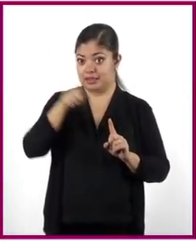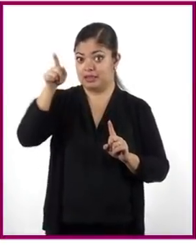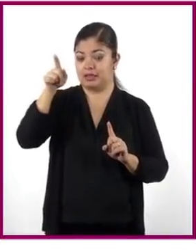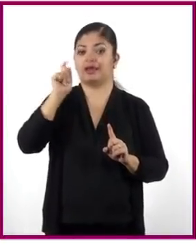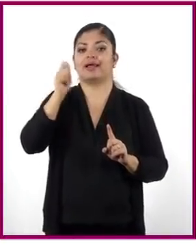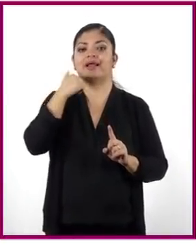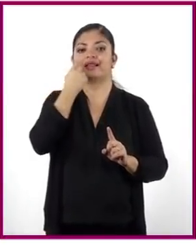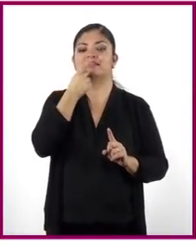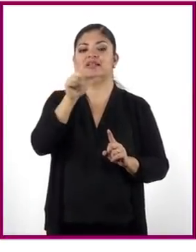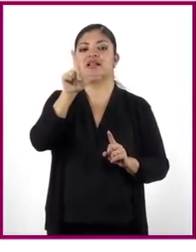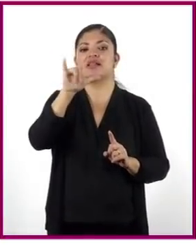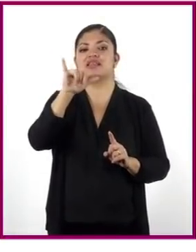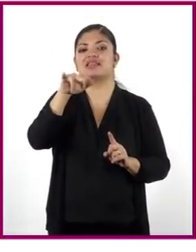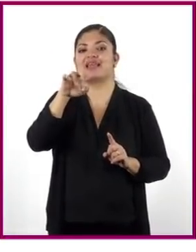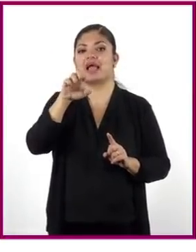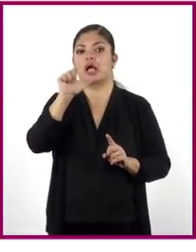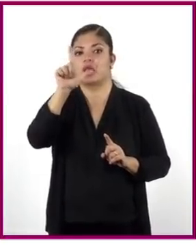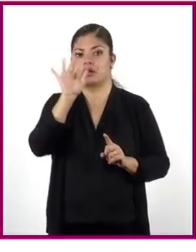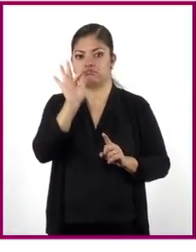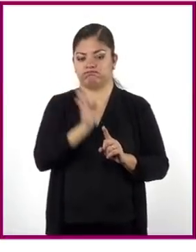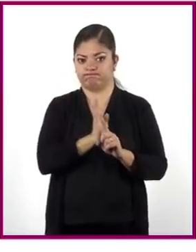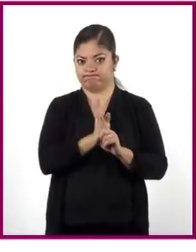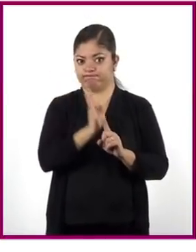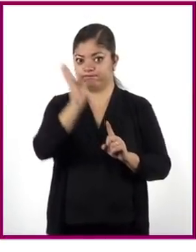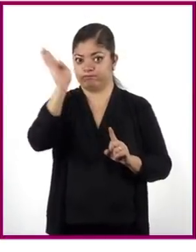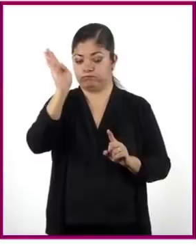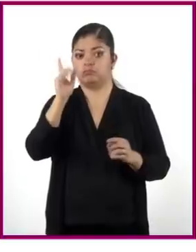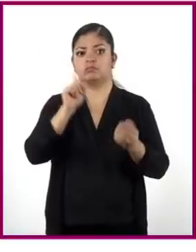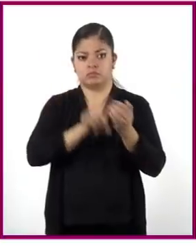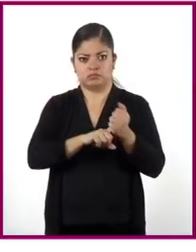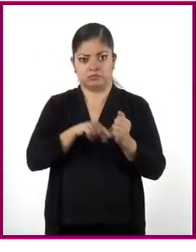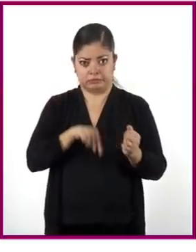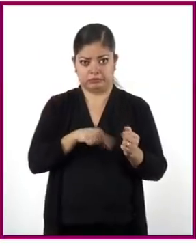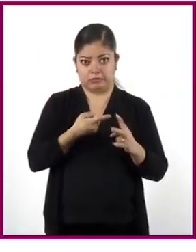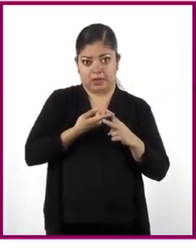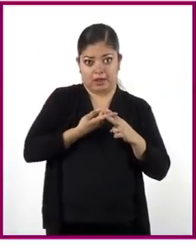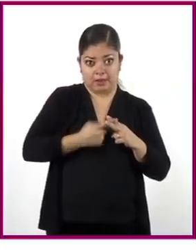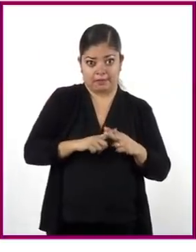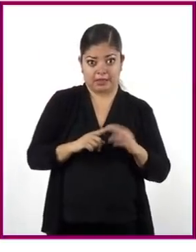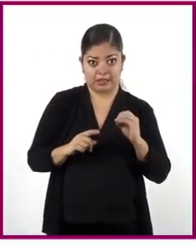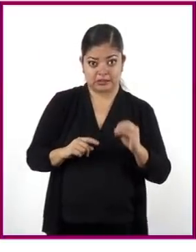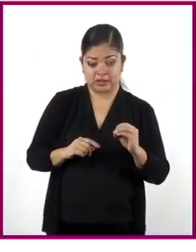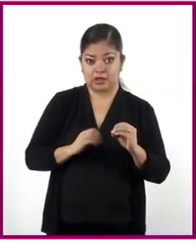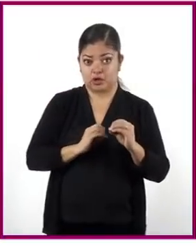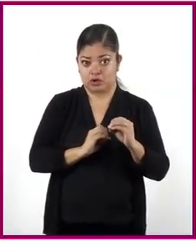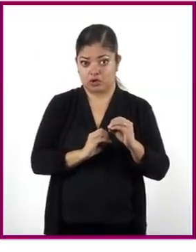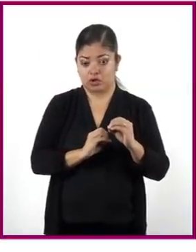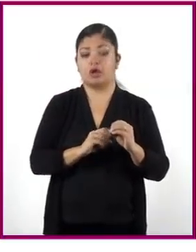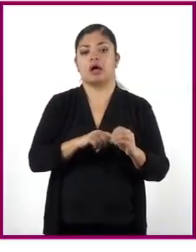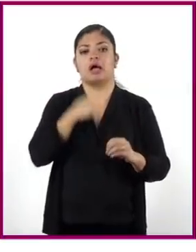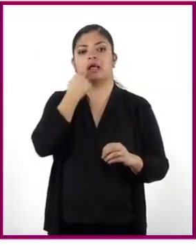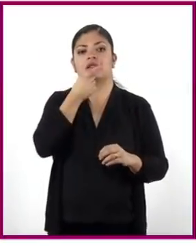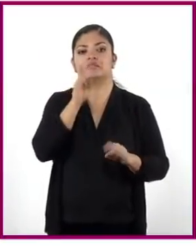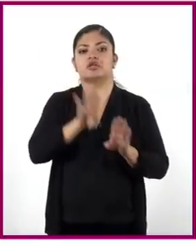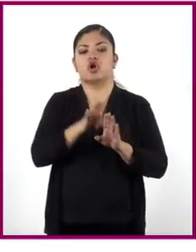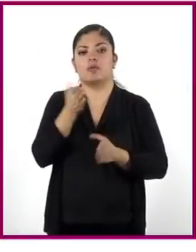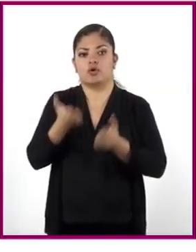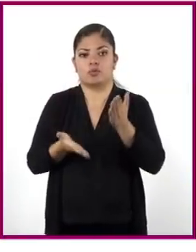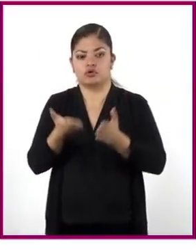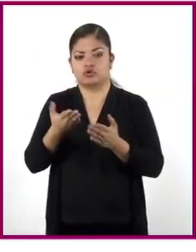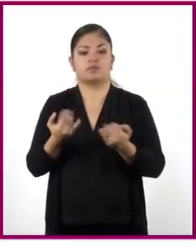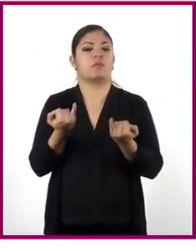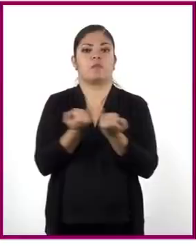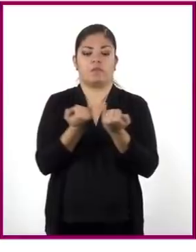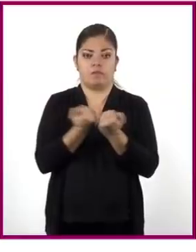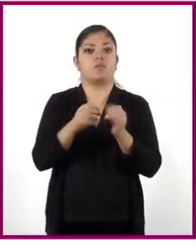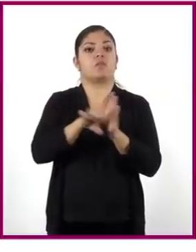relación lineal. Y si tienes una relación lineal que pasa por el origen, entonces tienes una relación proporcional. Ahora, también